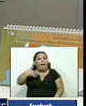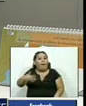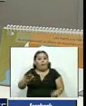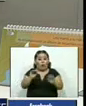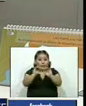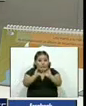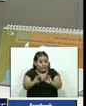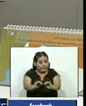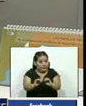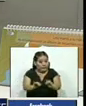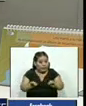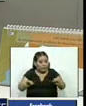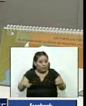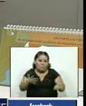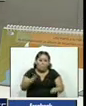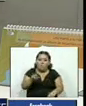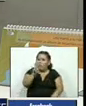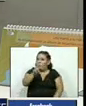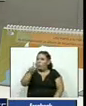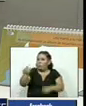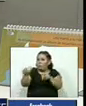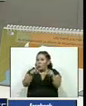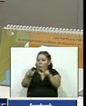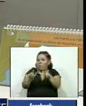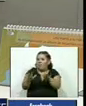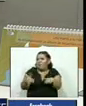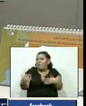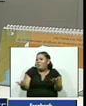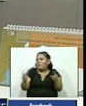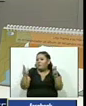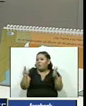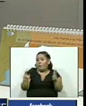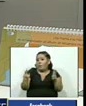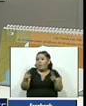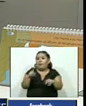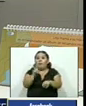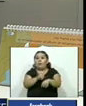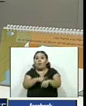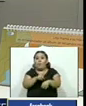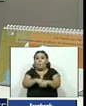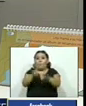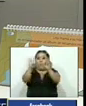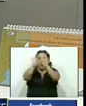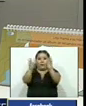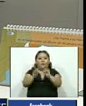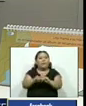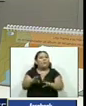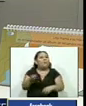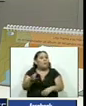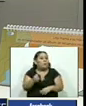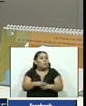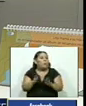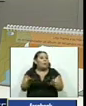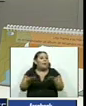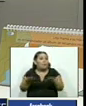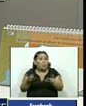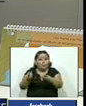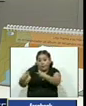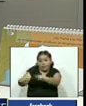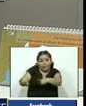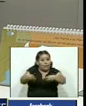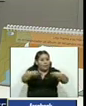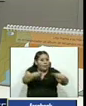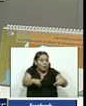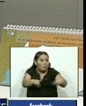niños más pequeños hasta los 11 años hablamos sobre el uso del tiempo en internet y como lo hacemos con dinámica